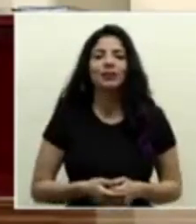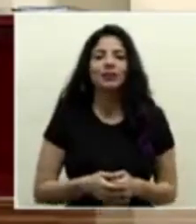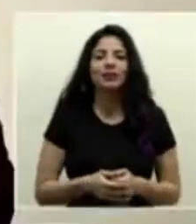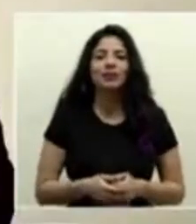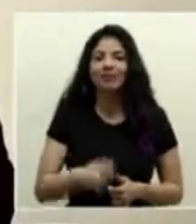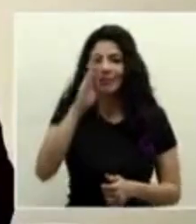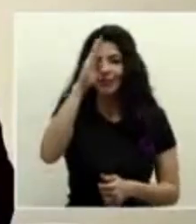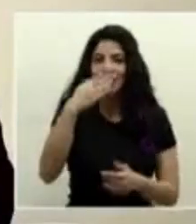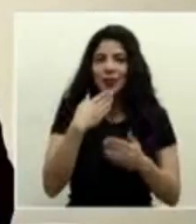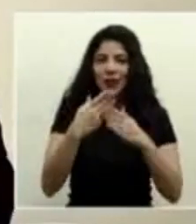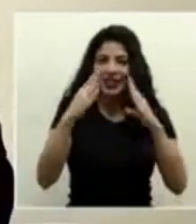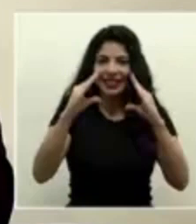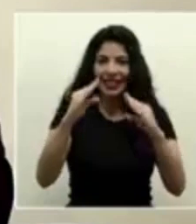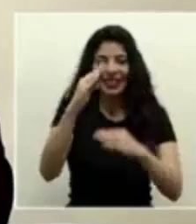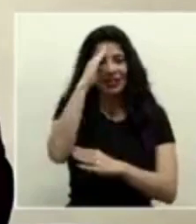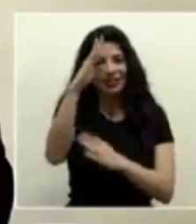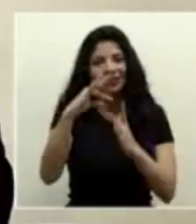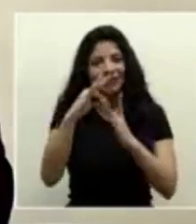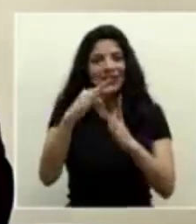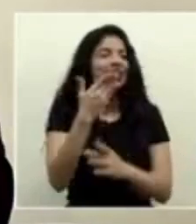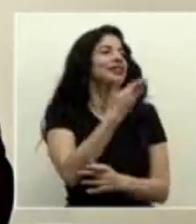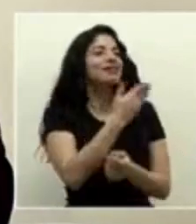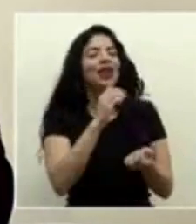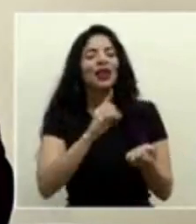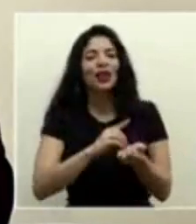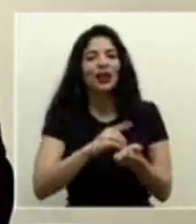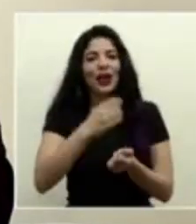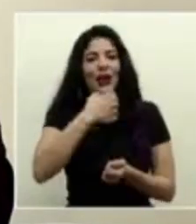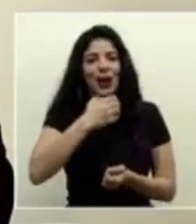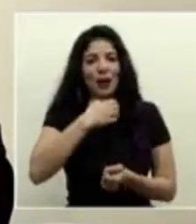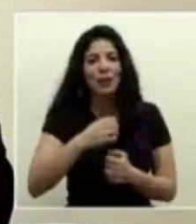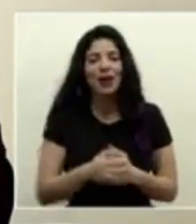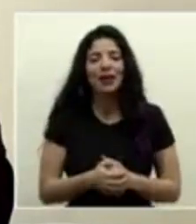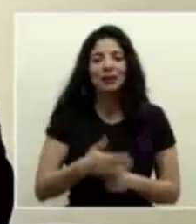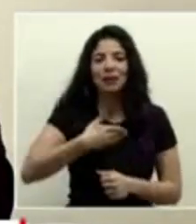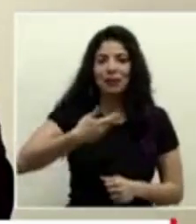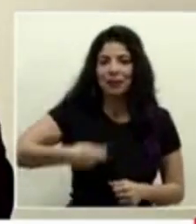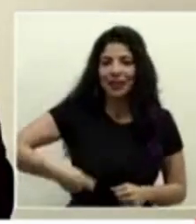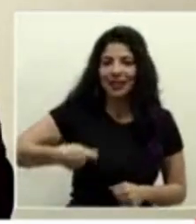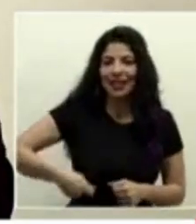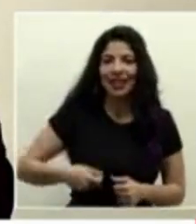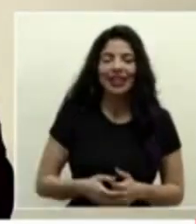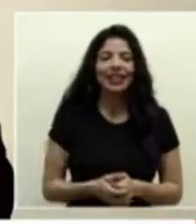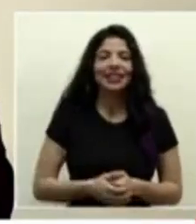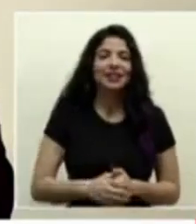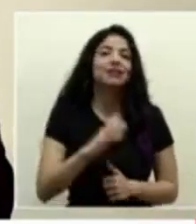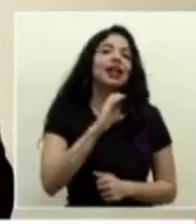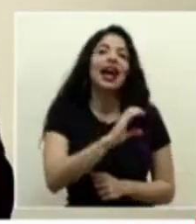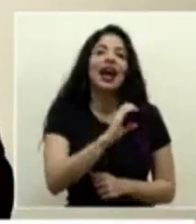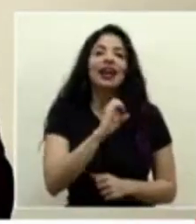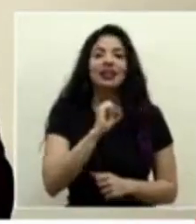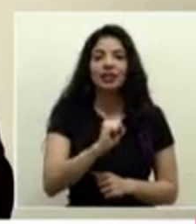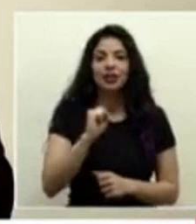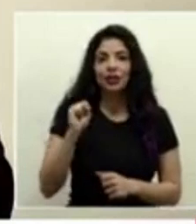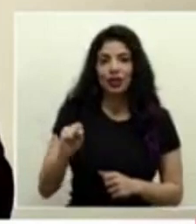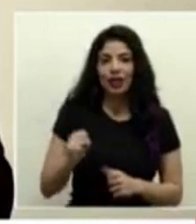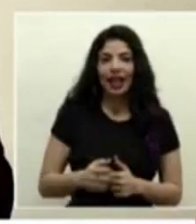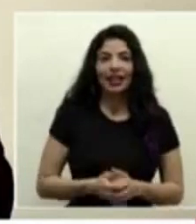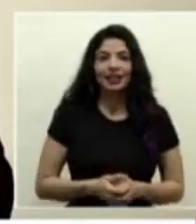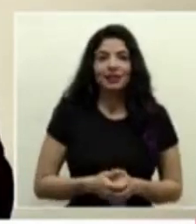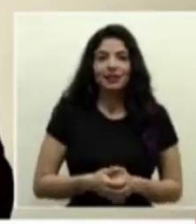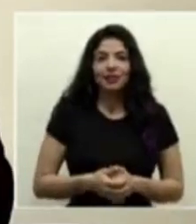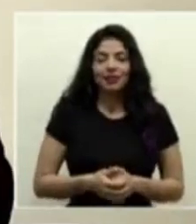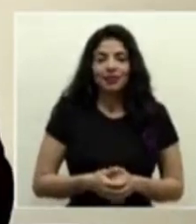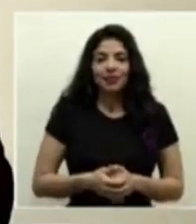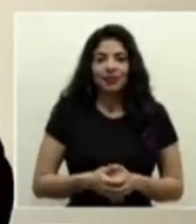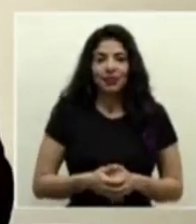Muy buenas tardes, un saludo especial para el doctor Román Macaya, presidente ejecutivo de la Caja Costarricense de Seguro Social. Todos